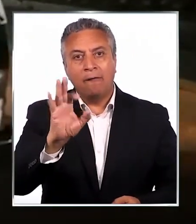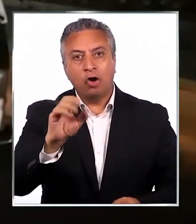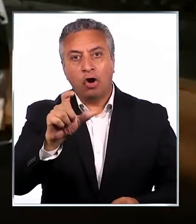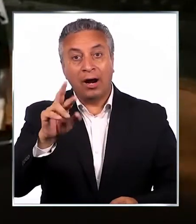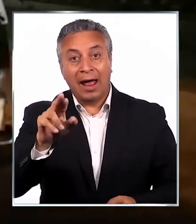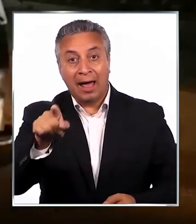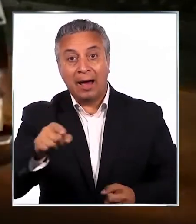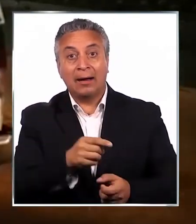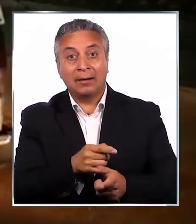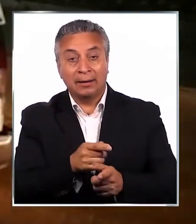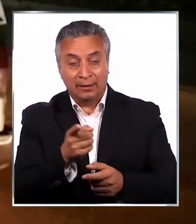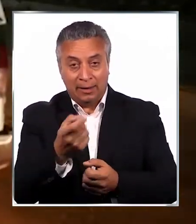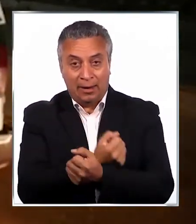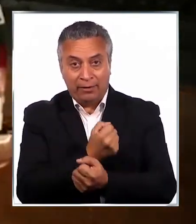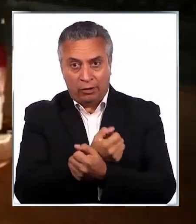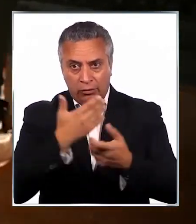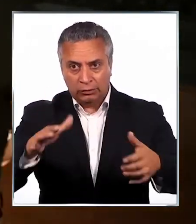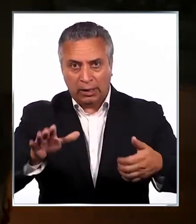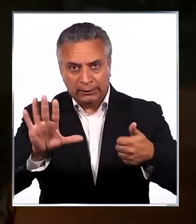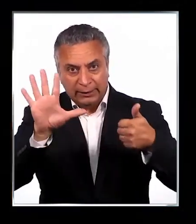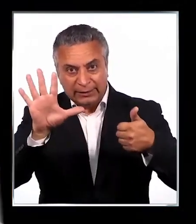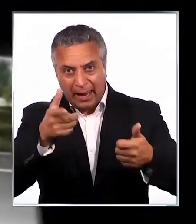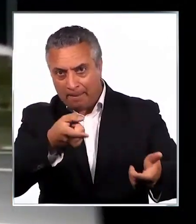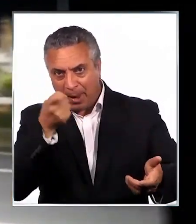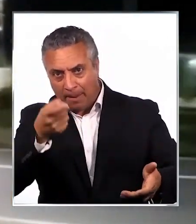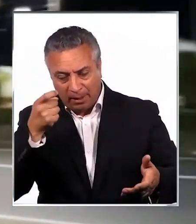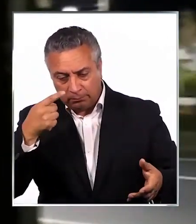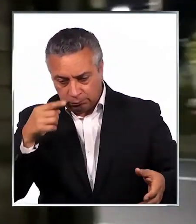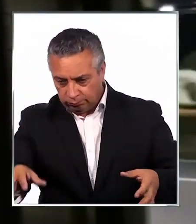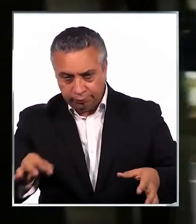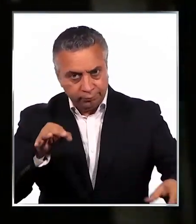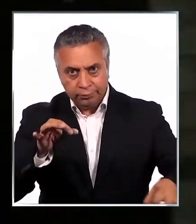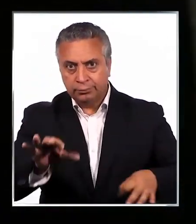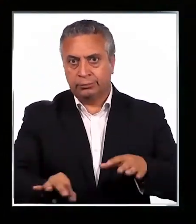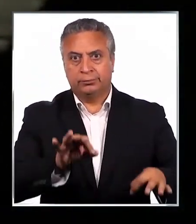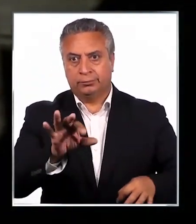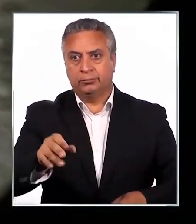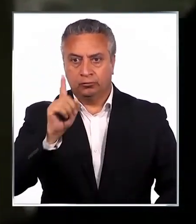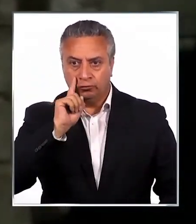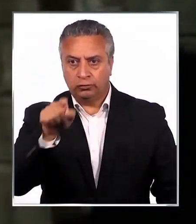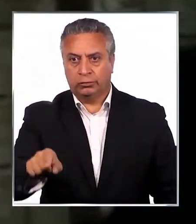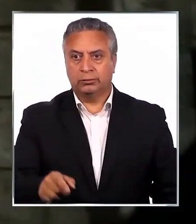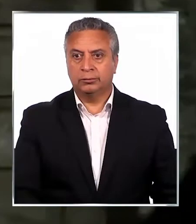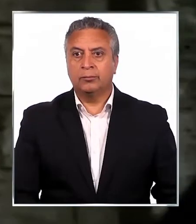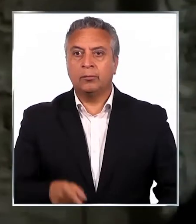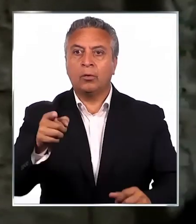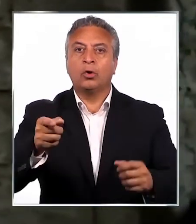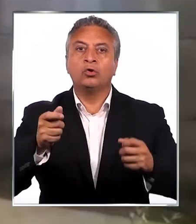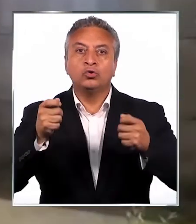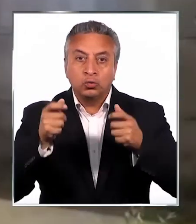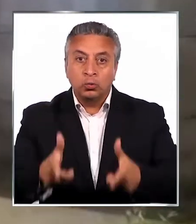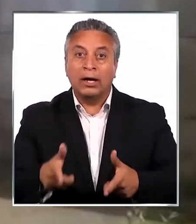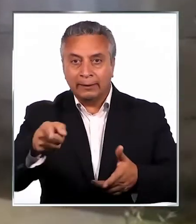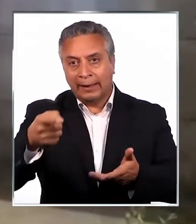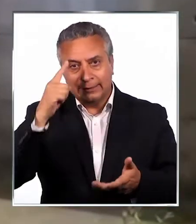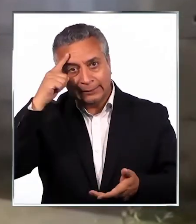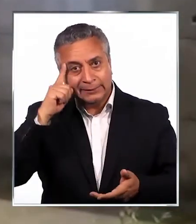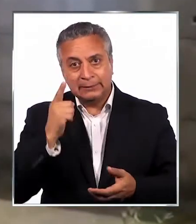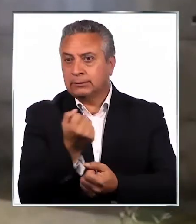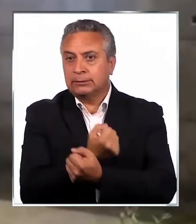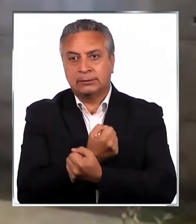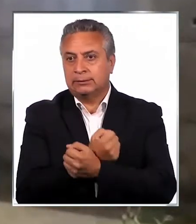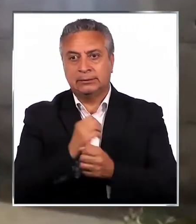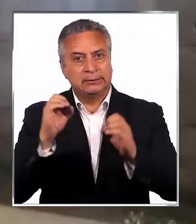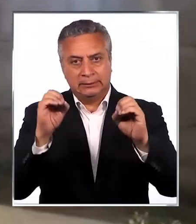recogieron evidencia balística de seis tiros que dieron en los muros del cuartel. Afortunadamente no lesionando a